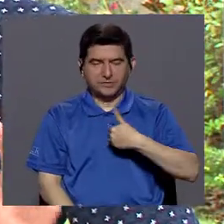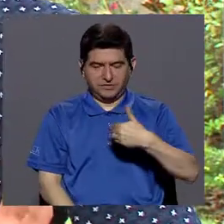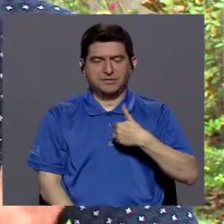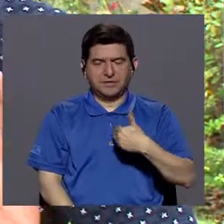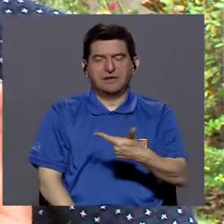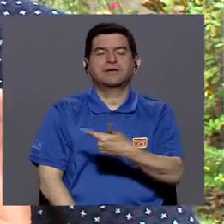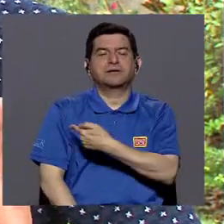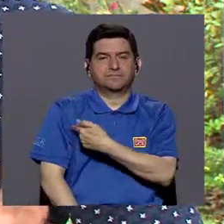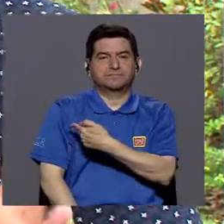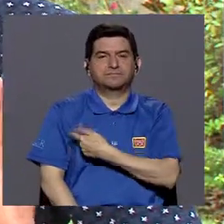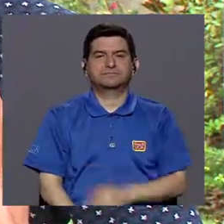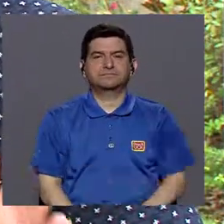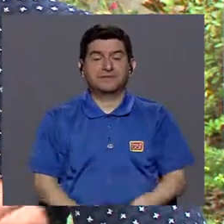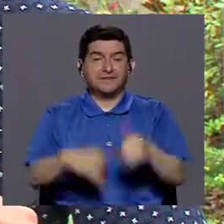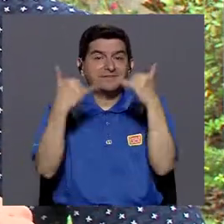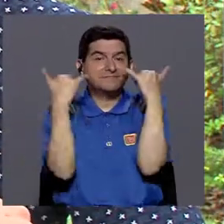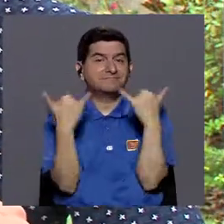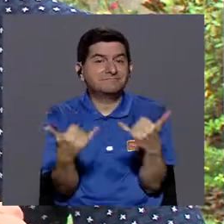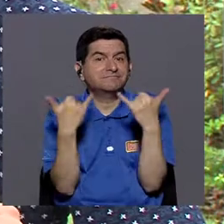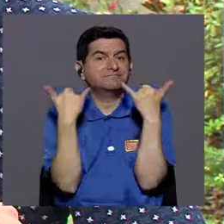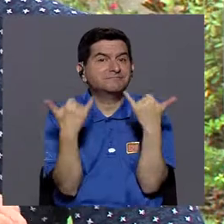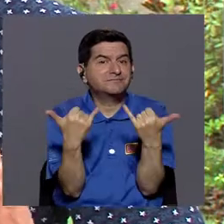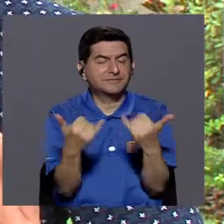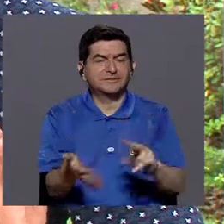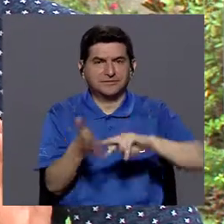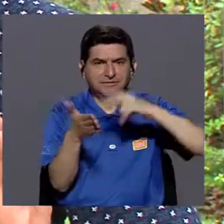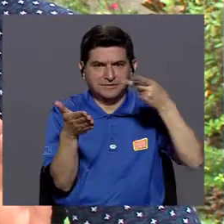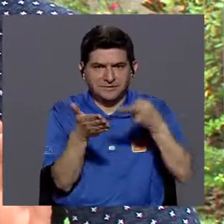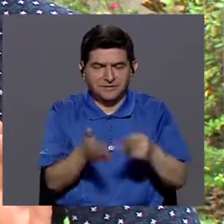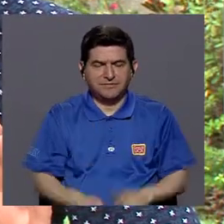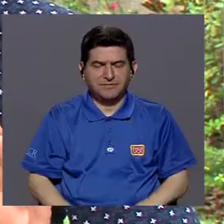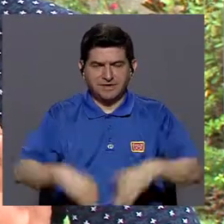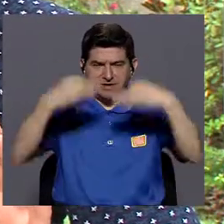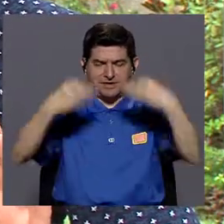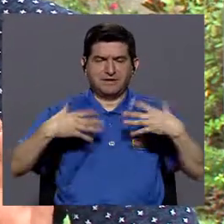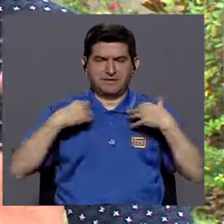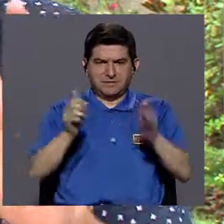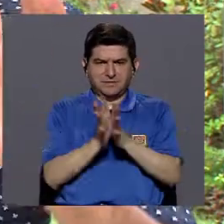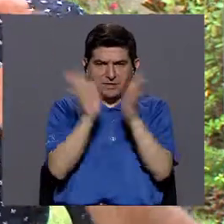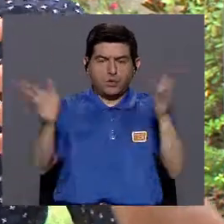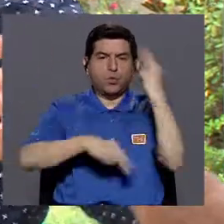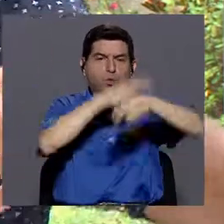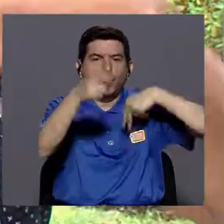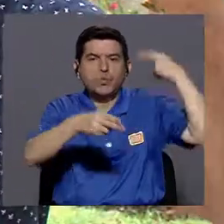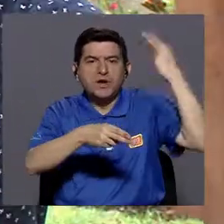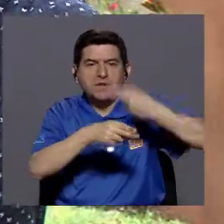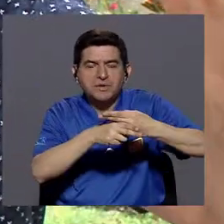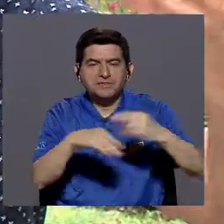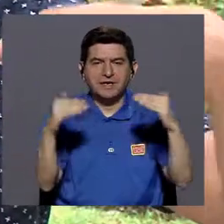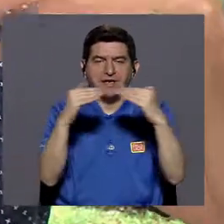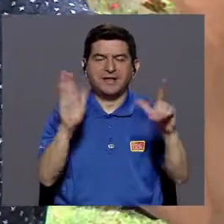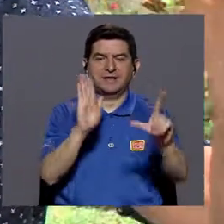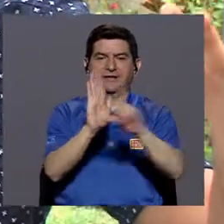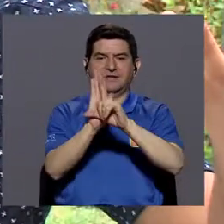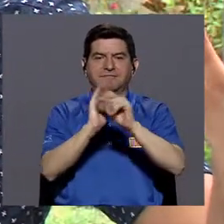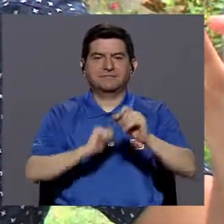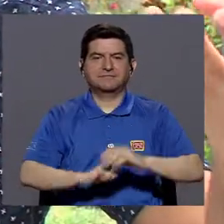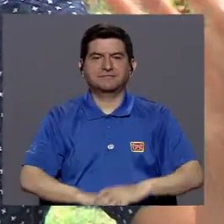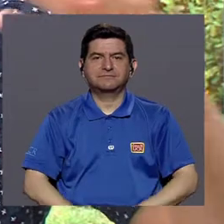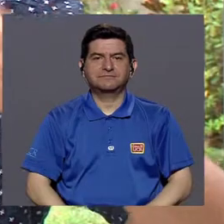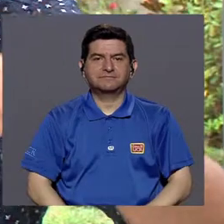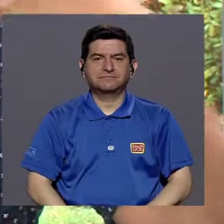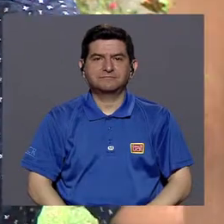se habla de la obligatoriedad de la vacunación. Es decir, aquí ya estamos llevando una medida de salud pública universal